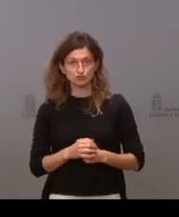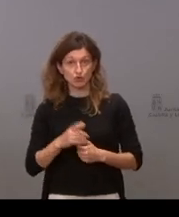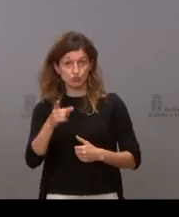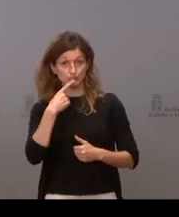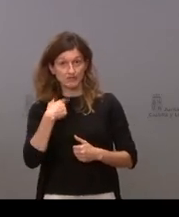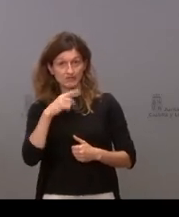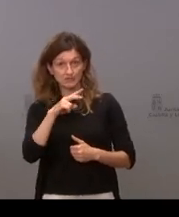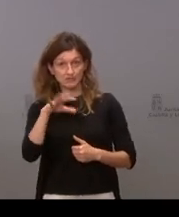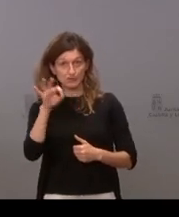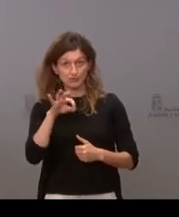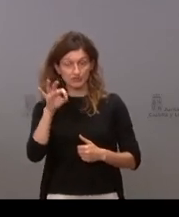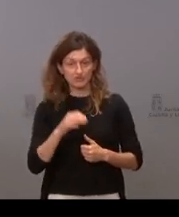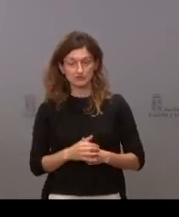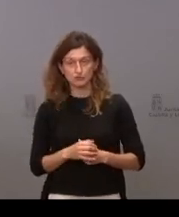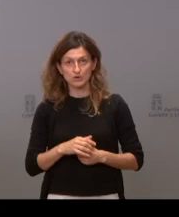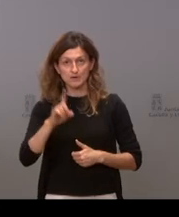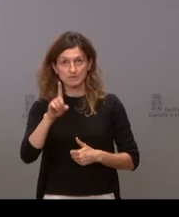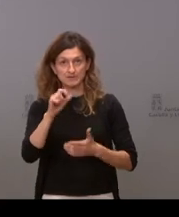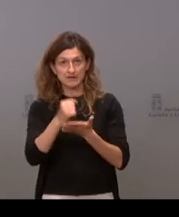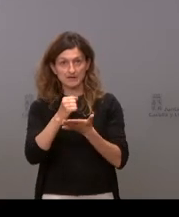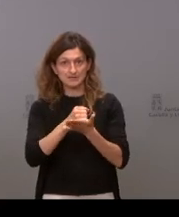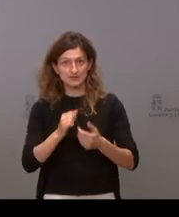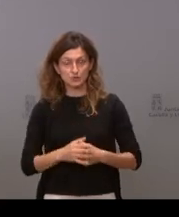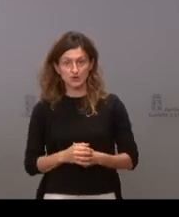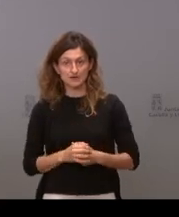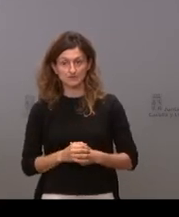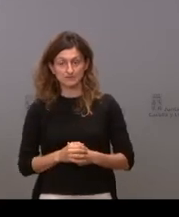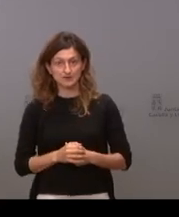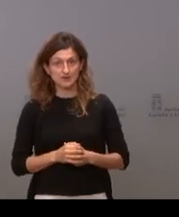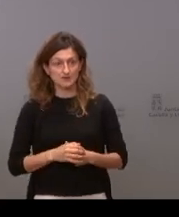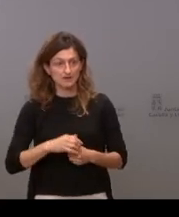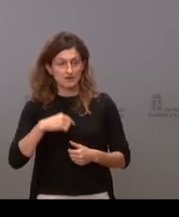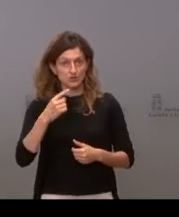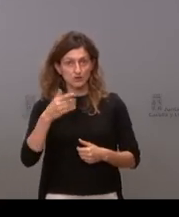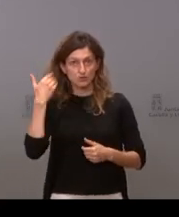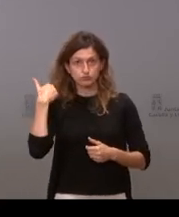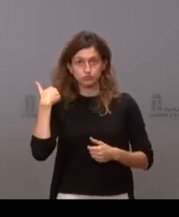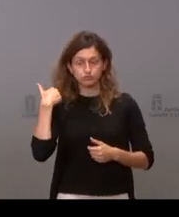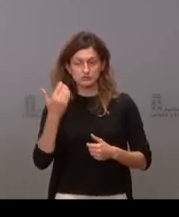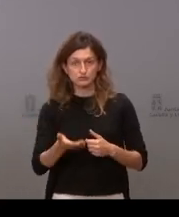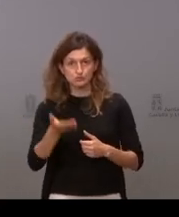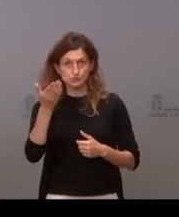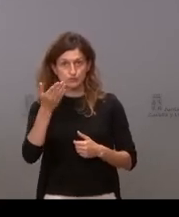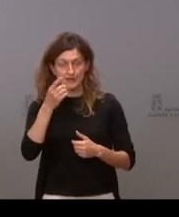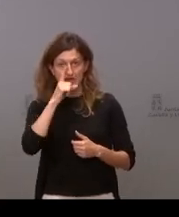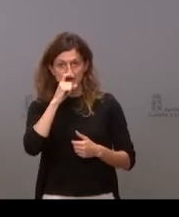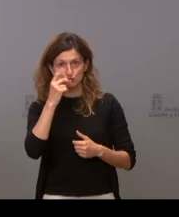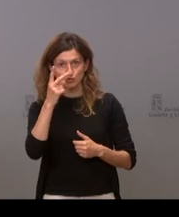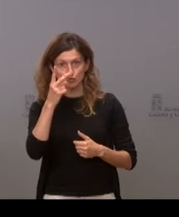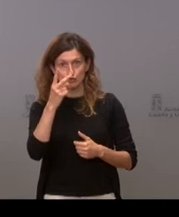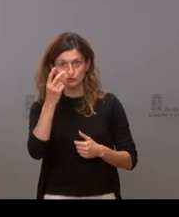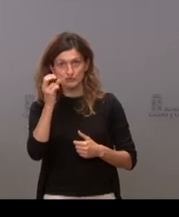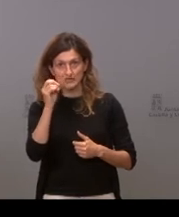precio de esas tasas de primera matrícula la subida que se produjo a partir del año 2014